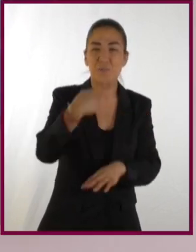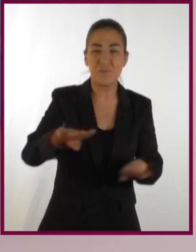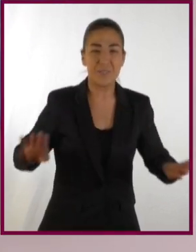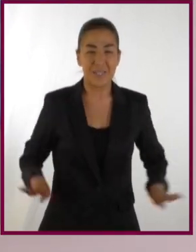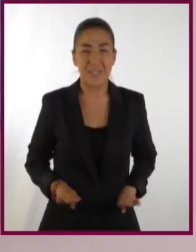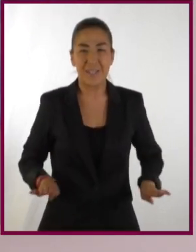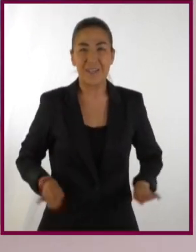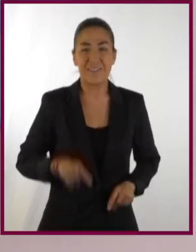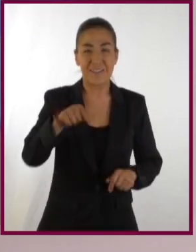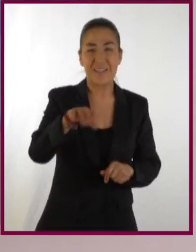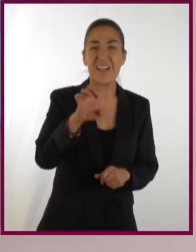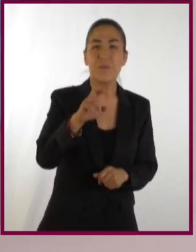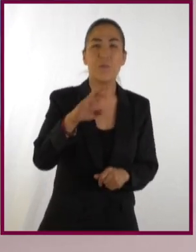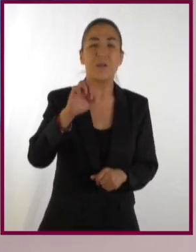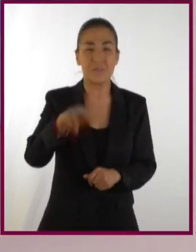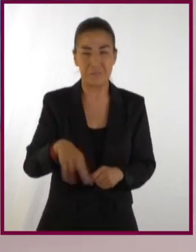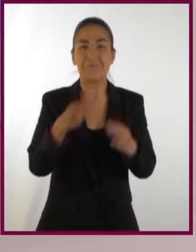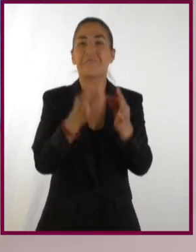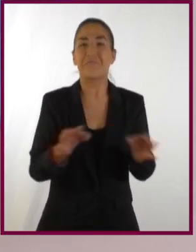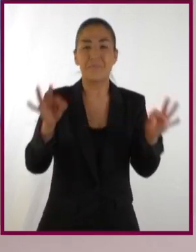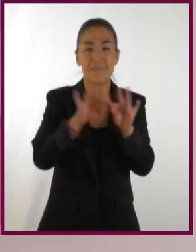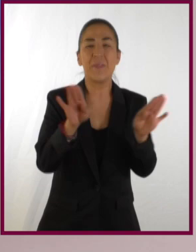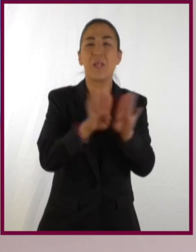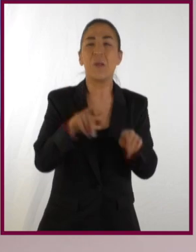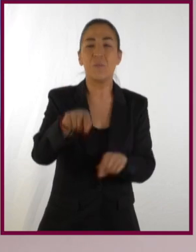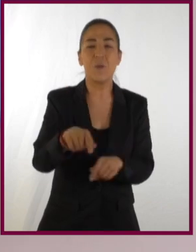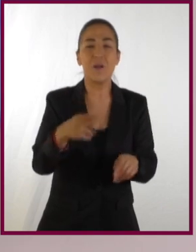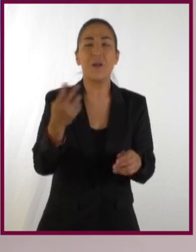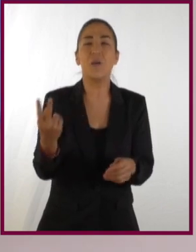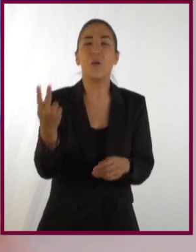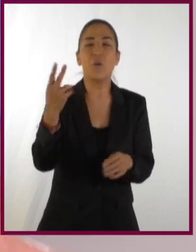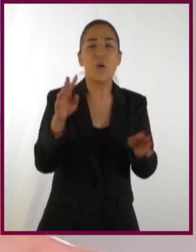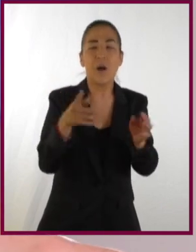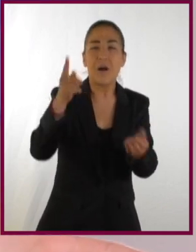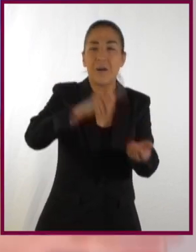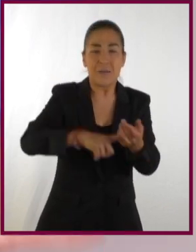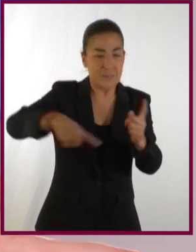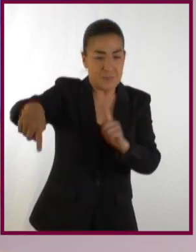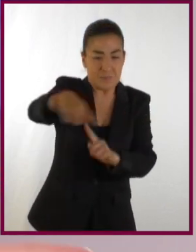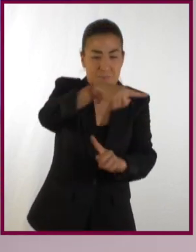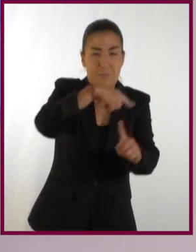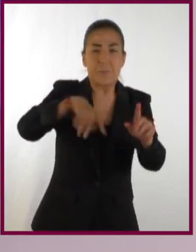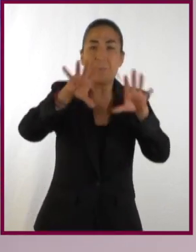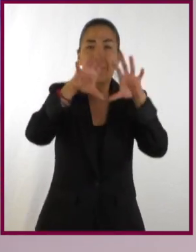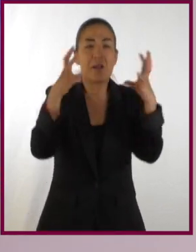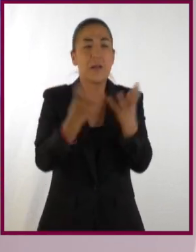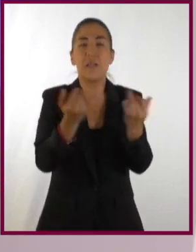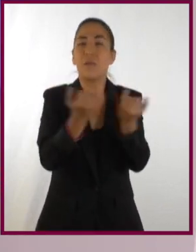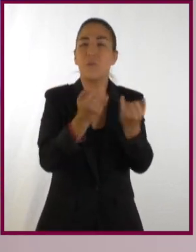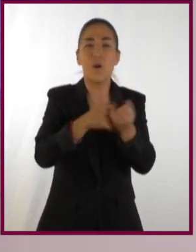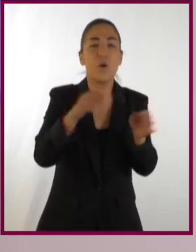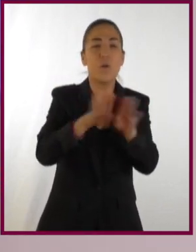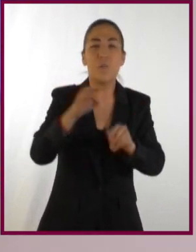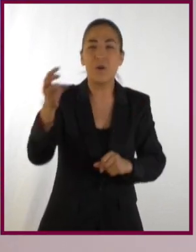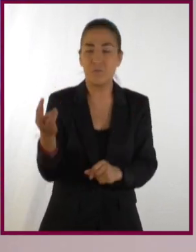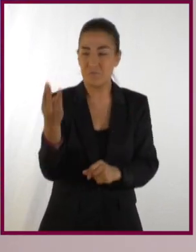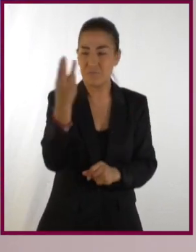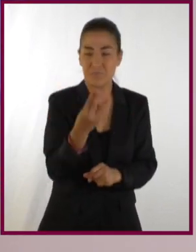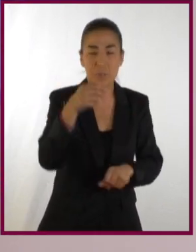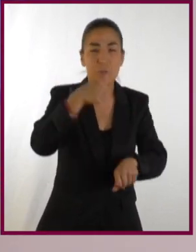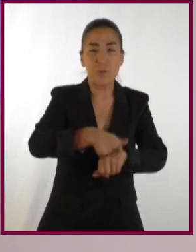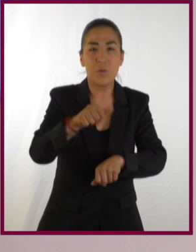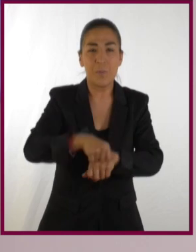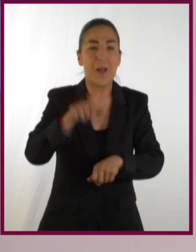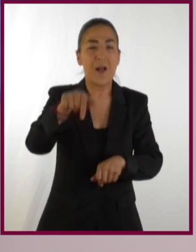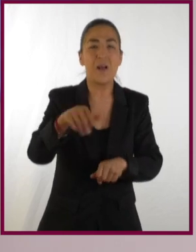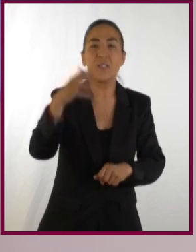comportamiento de los cuerpos a partir de ecuaciones es muy importante. El cuadrado del periodo orbital de un planeta es proporcional al